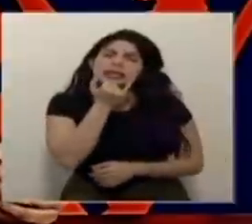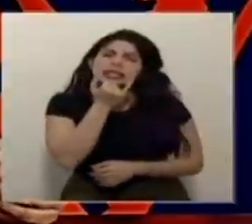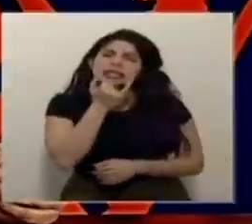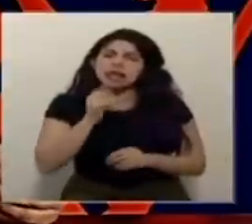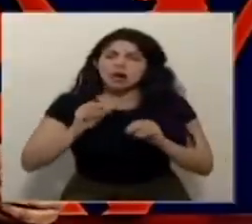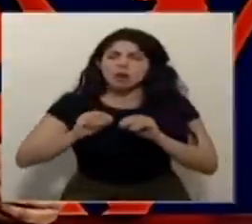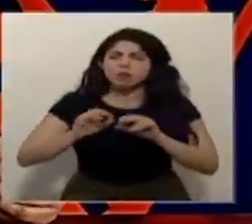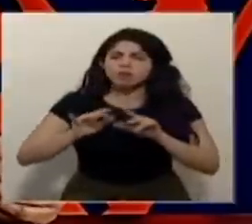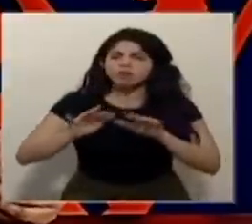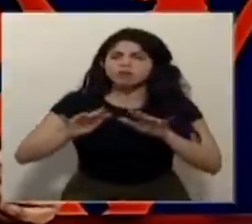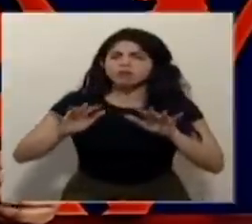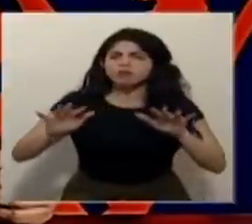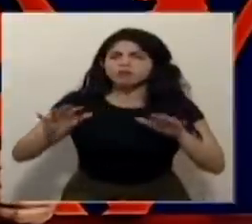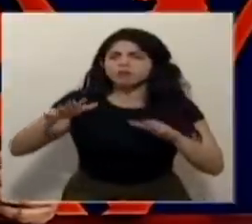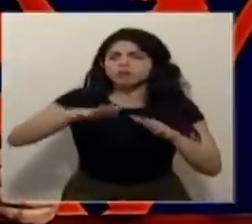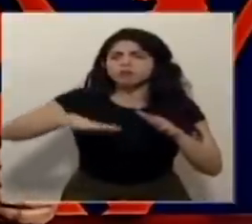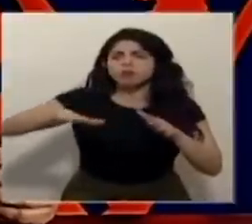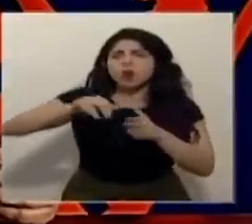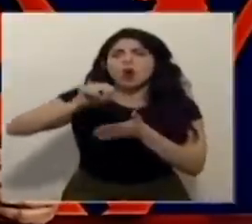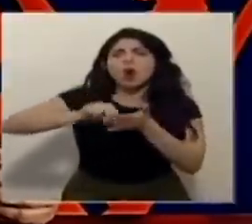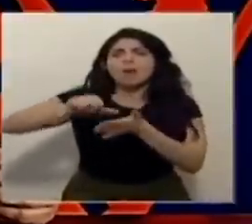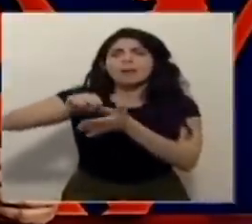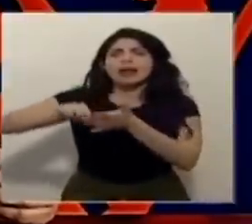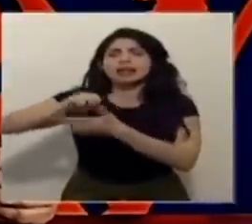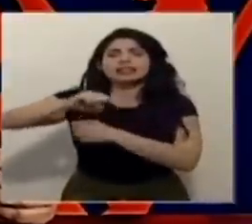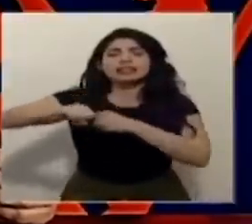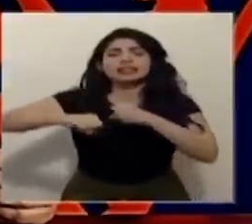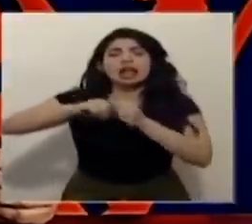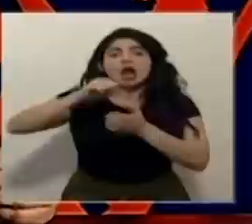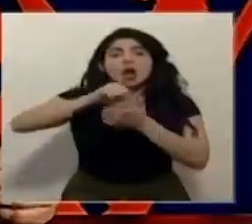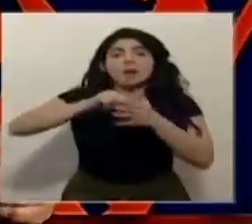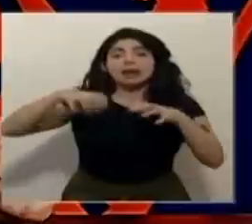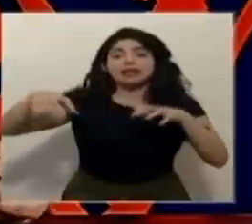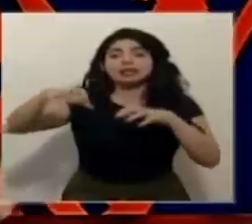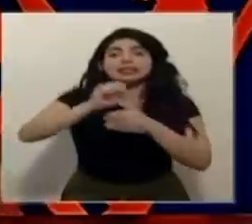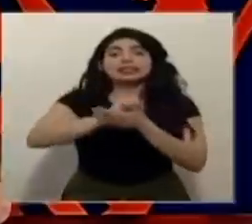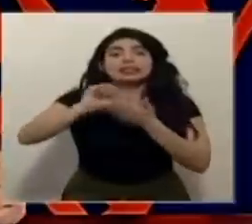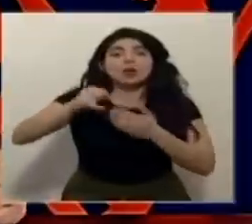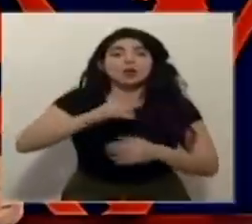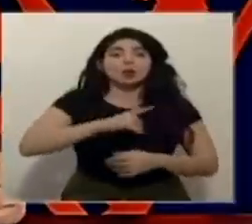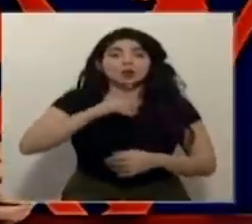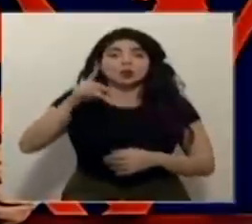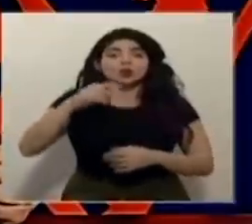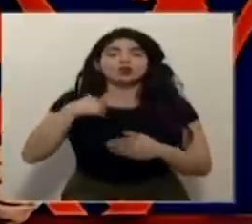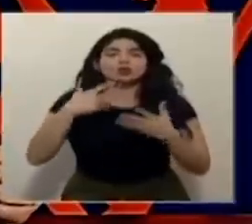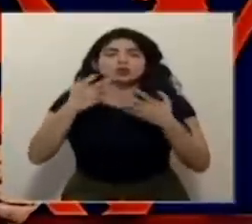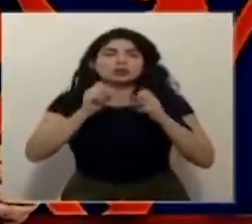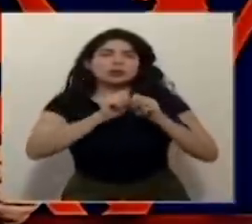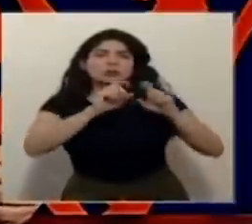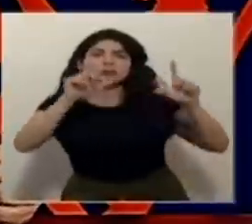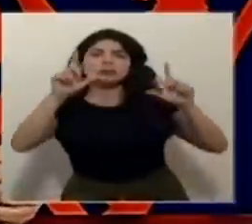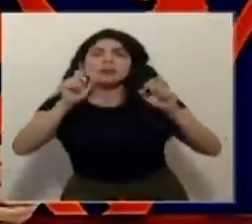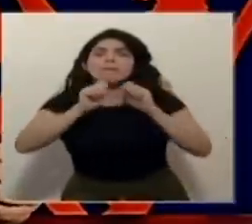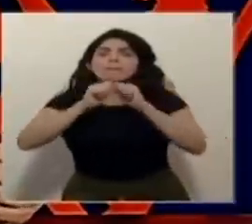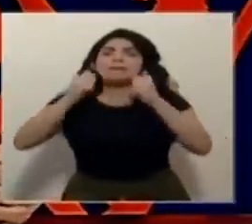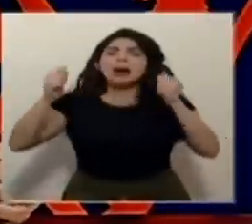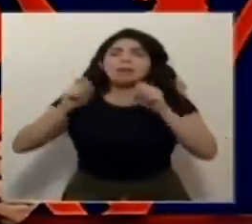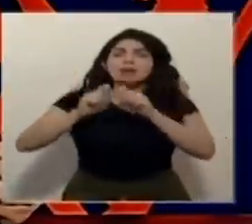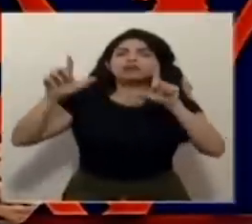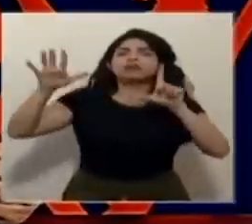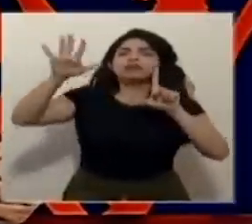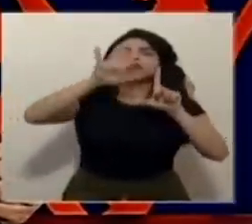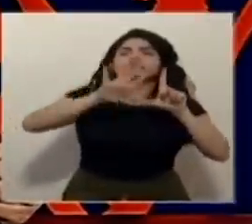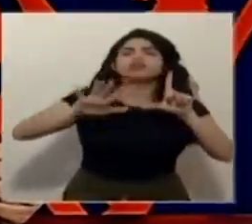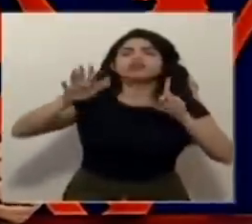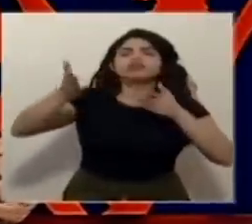el brote que se presentó en sala de operaciones del Hospital San Juan de Dios. También quería ver si podemos poner un mapa que trajimos respecto a la red de servicios de